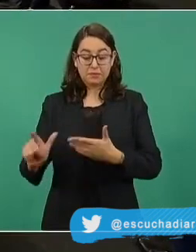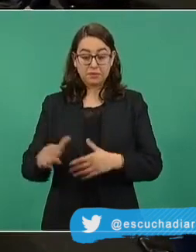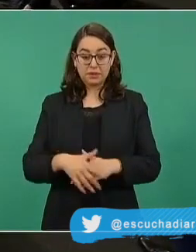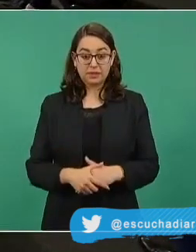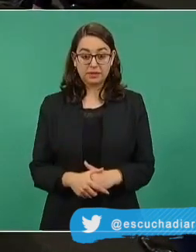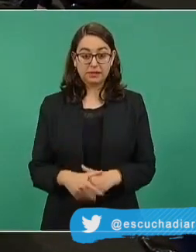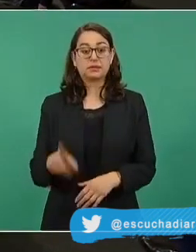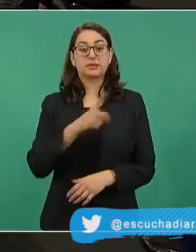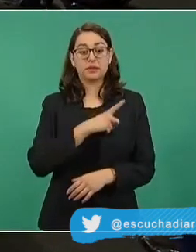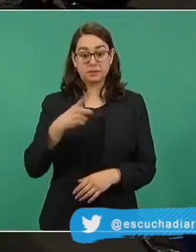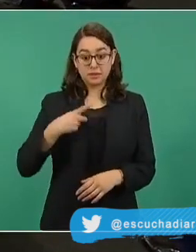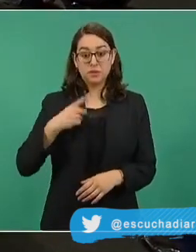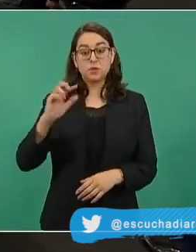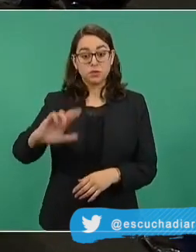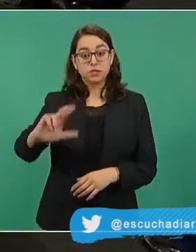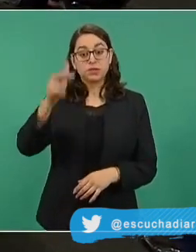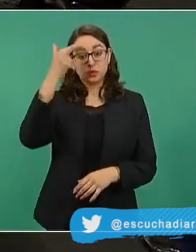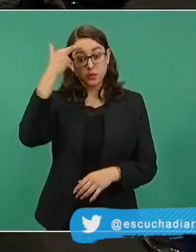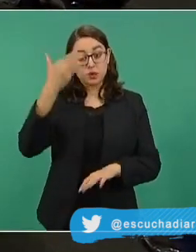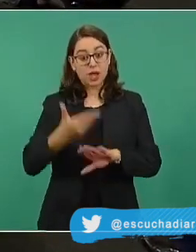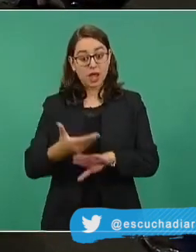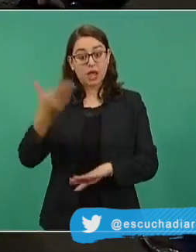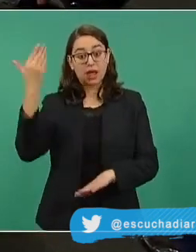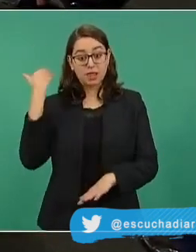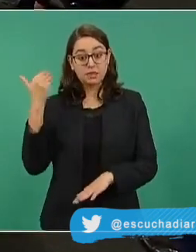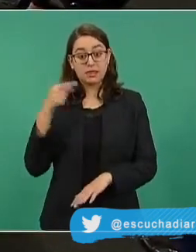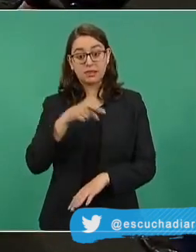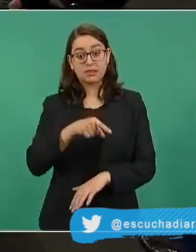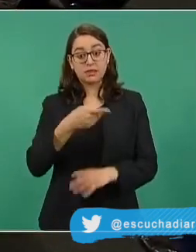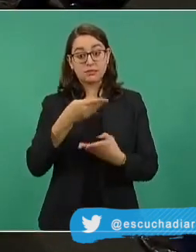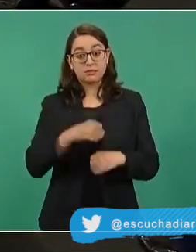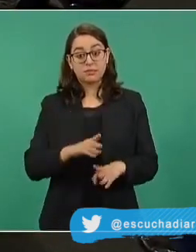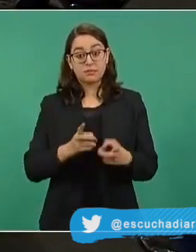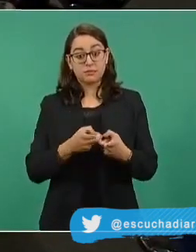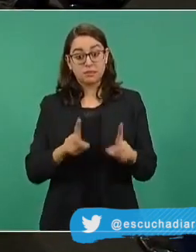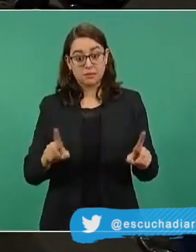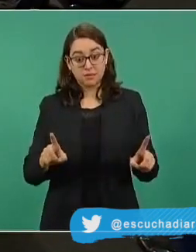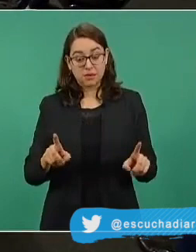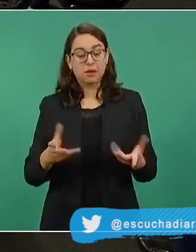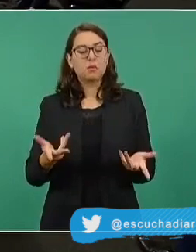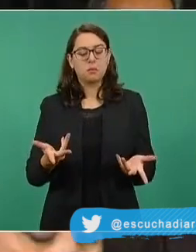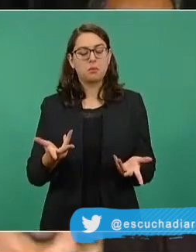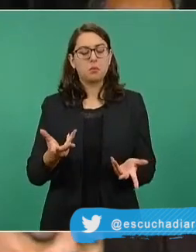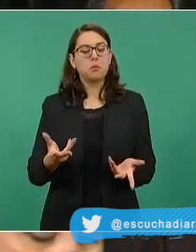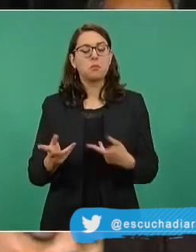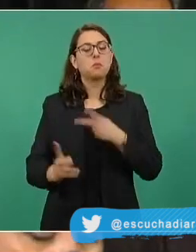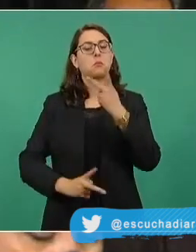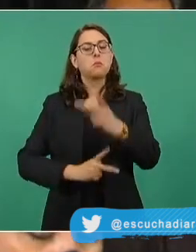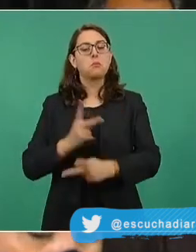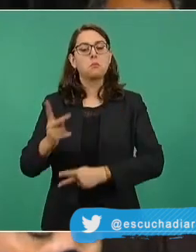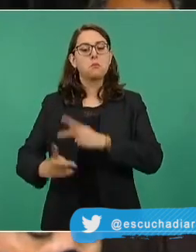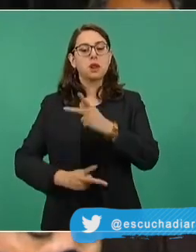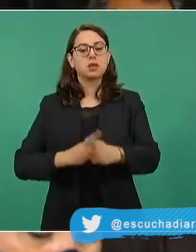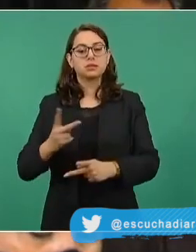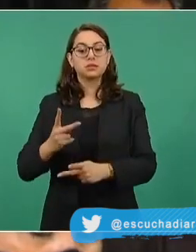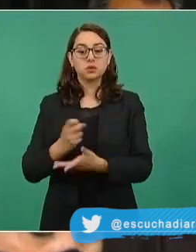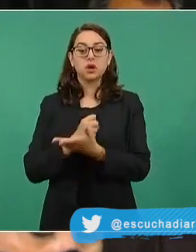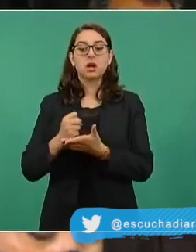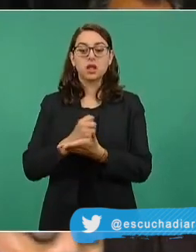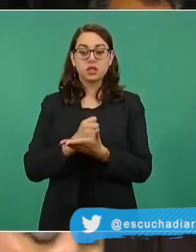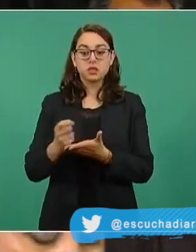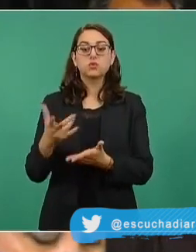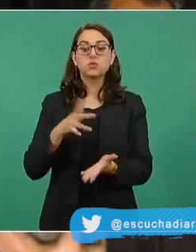El presidente anunció que se reunió con representantes de aerolíneas en el país y está dispuesto a ayudar para evitar que cierren.